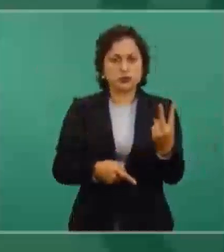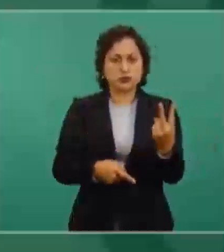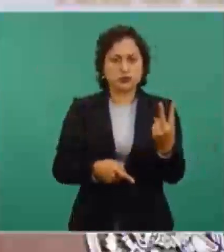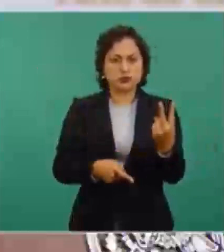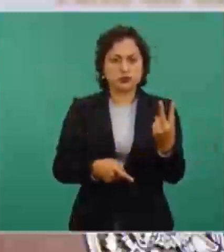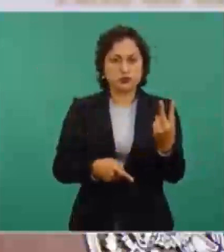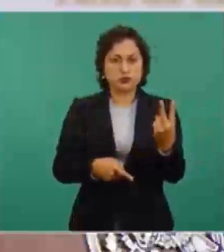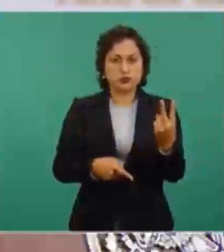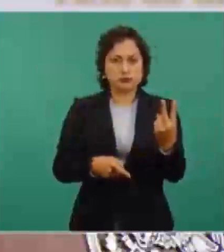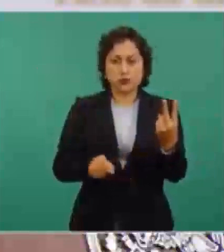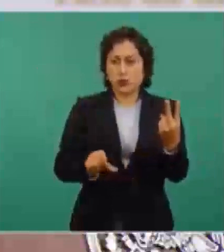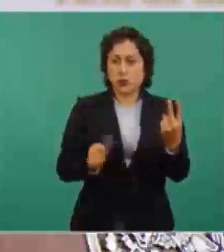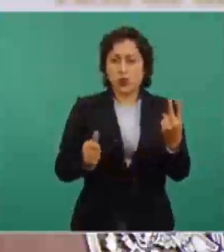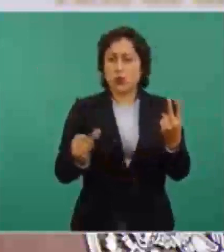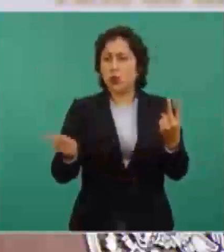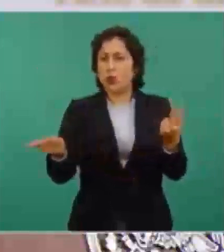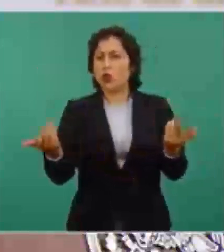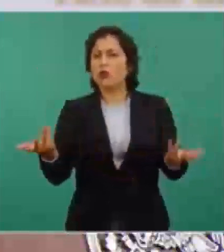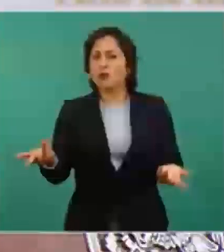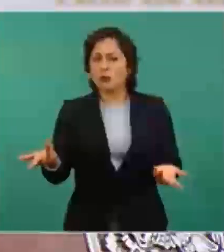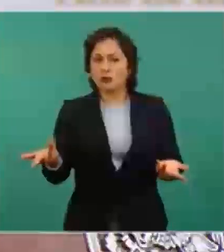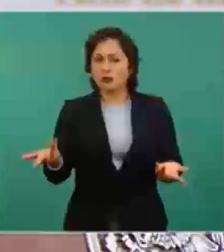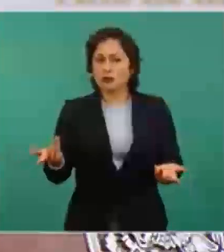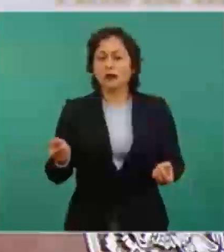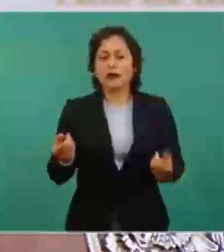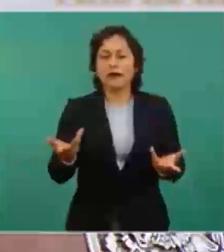Todos los demás, ¿saben qué hicieron?